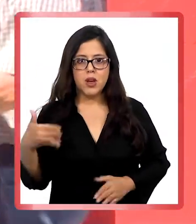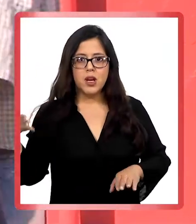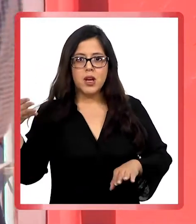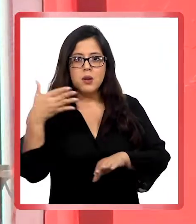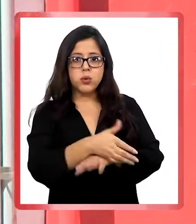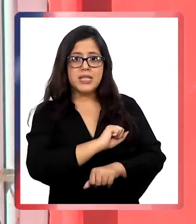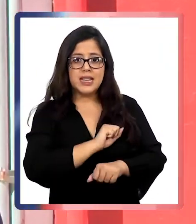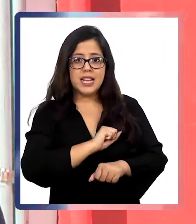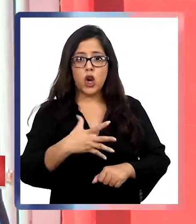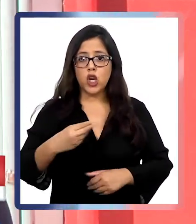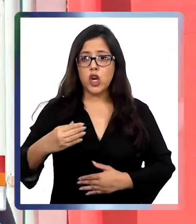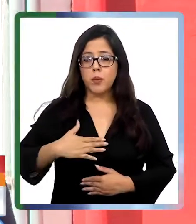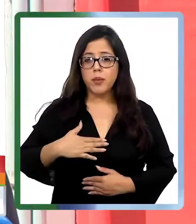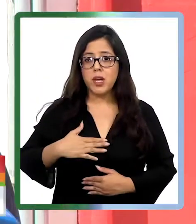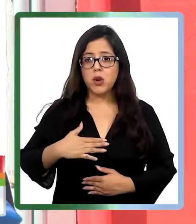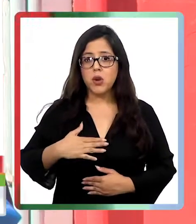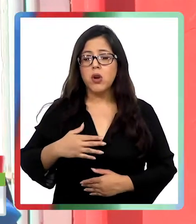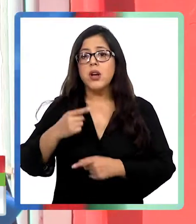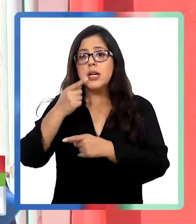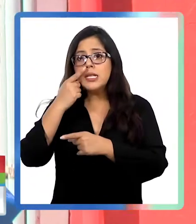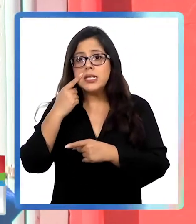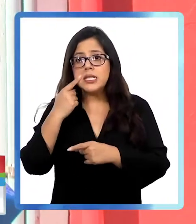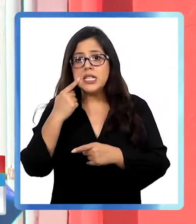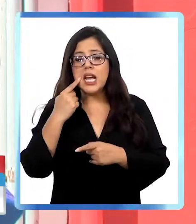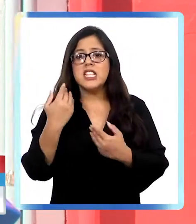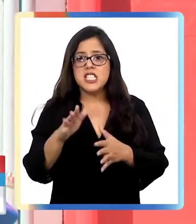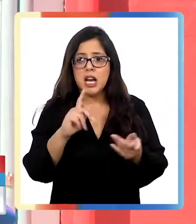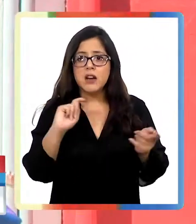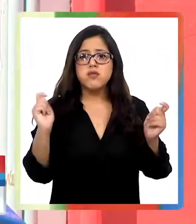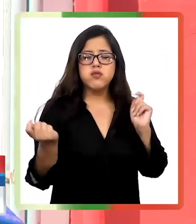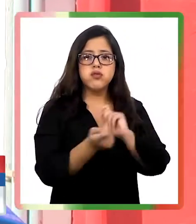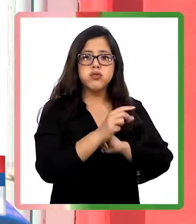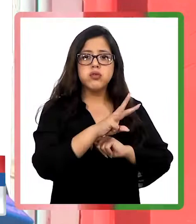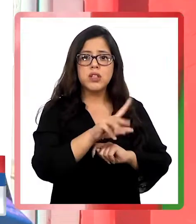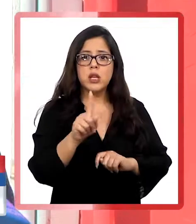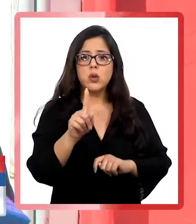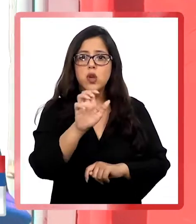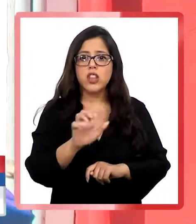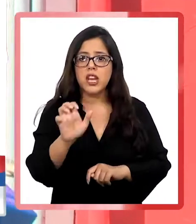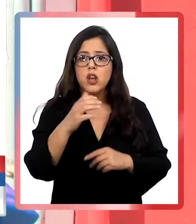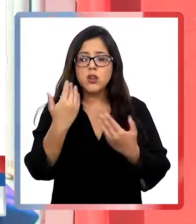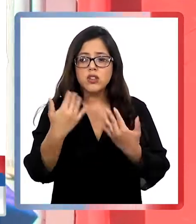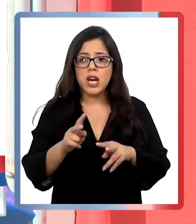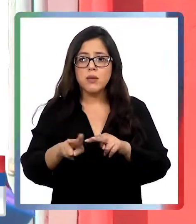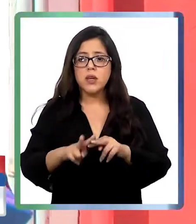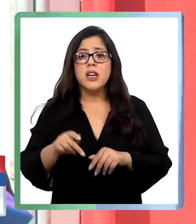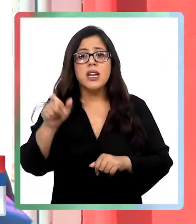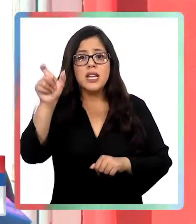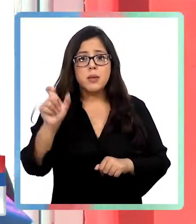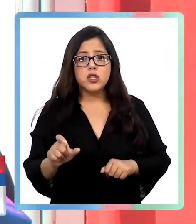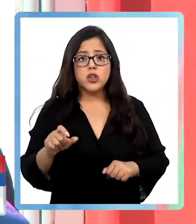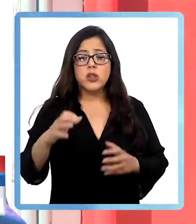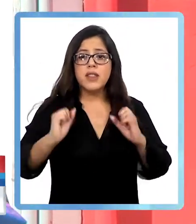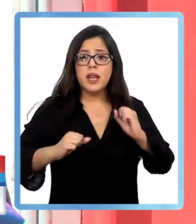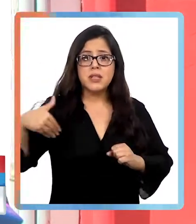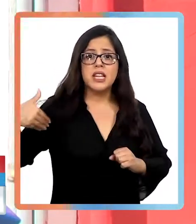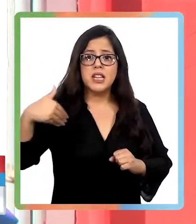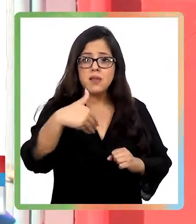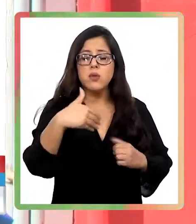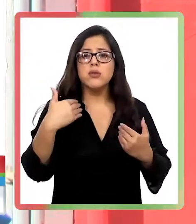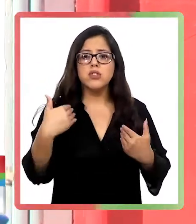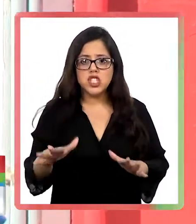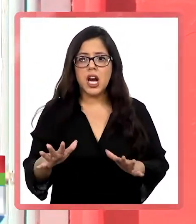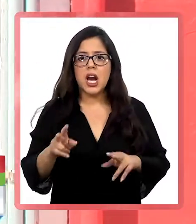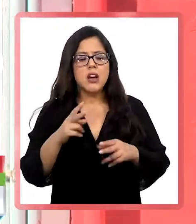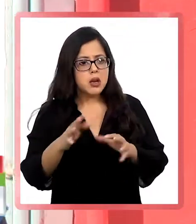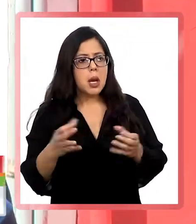viajamos a Santiago con mi hijo y él no había actualizado antes del 31 de enero que había que hacerlo. Y el mismo niño de la empresa del bus nos explicó